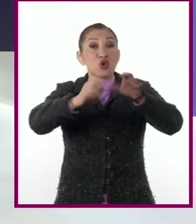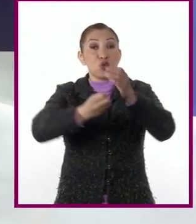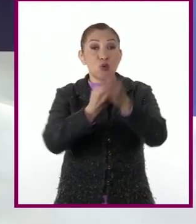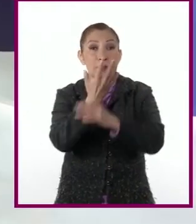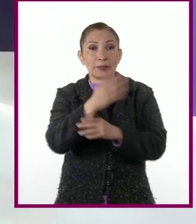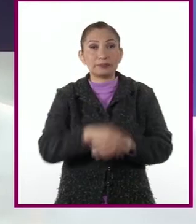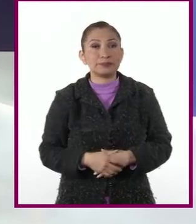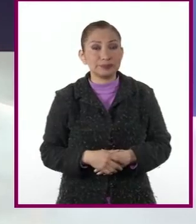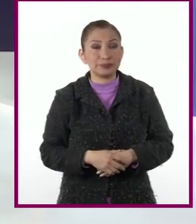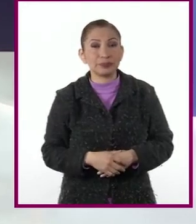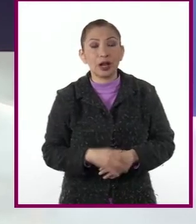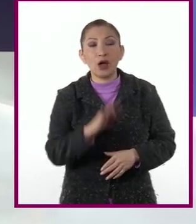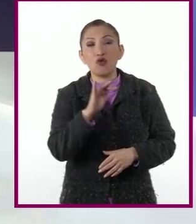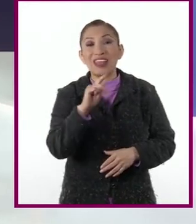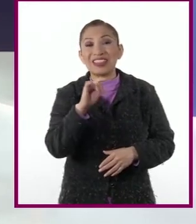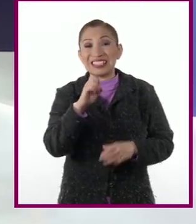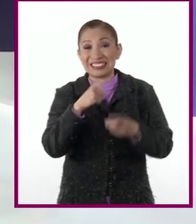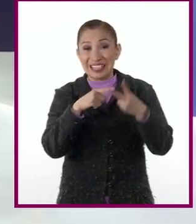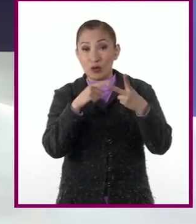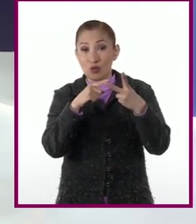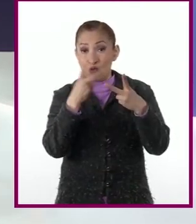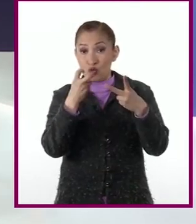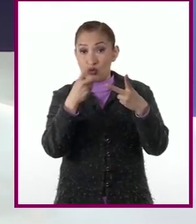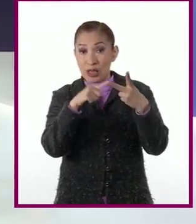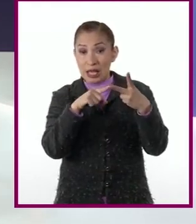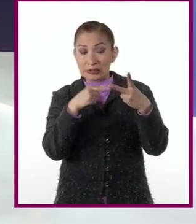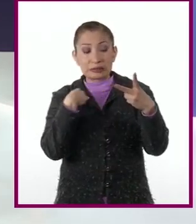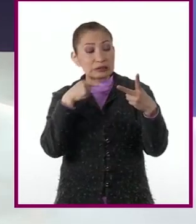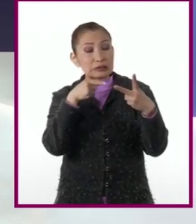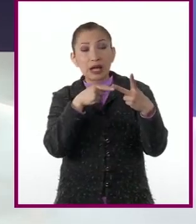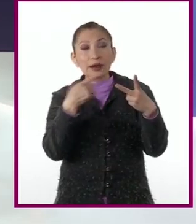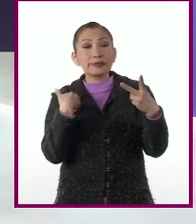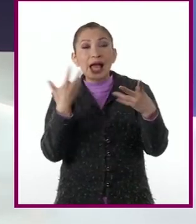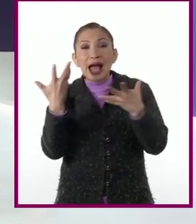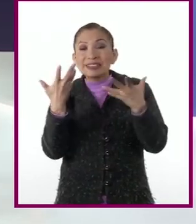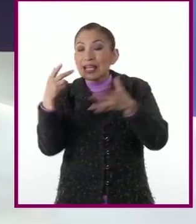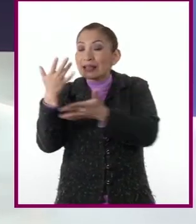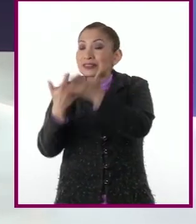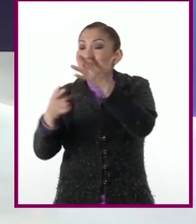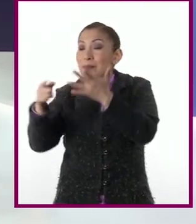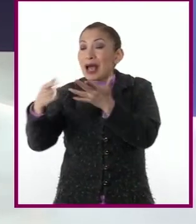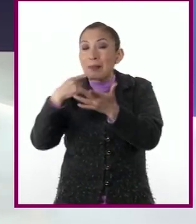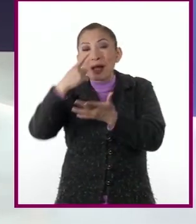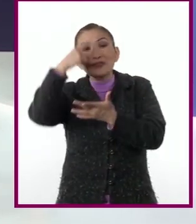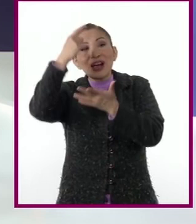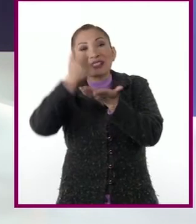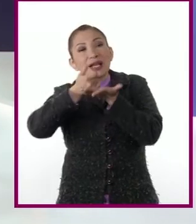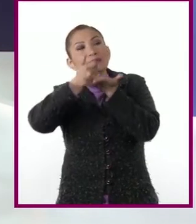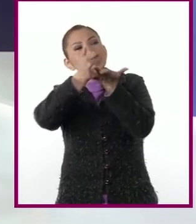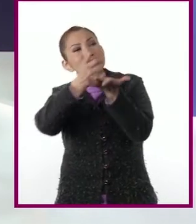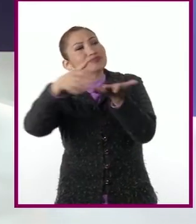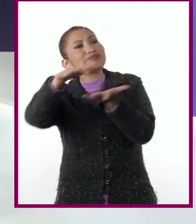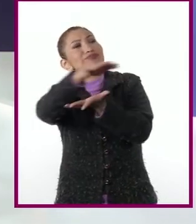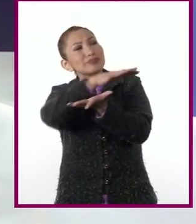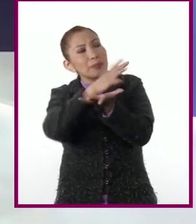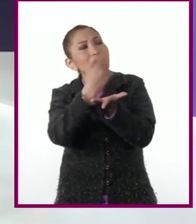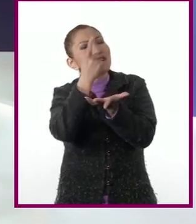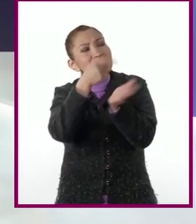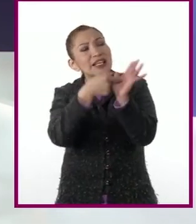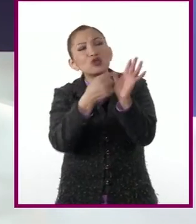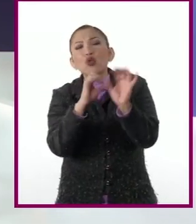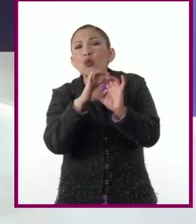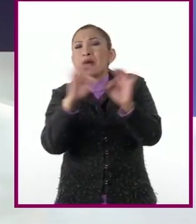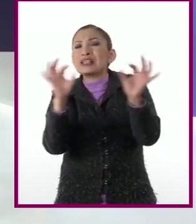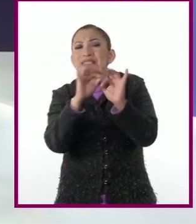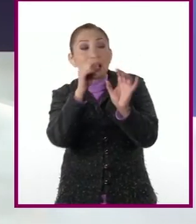Las fuentes secundarias están especialmente diseñadas para facilitar y maximizar el acceso a